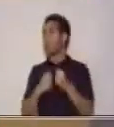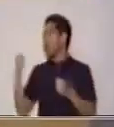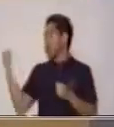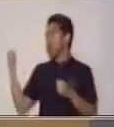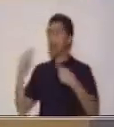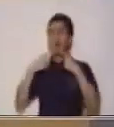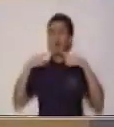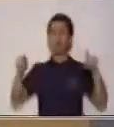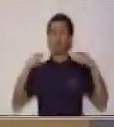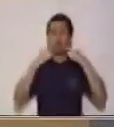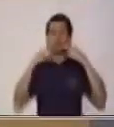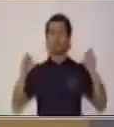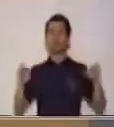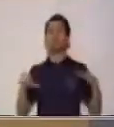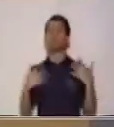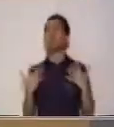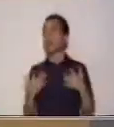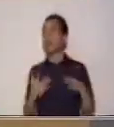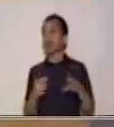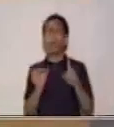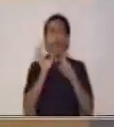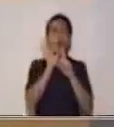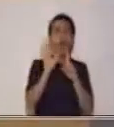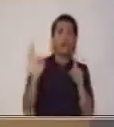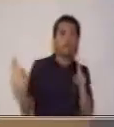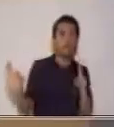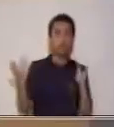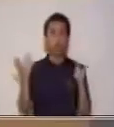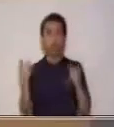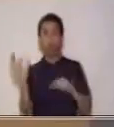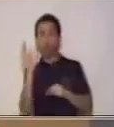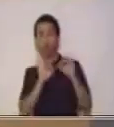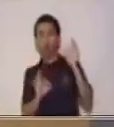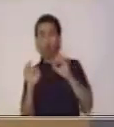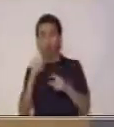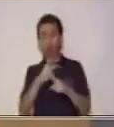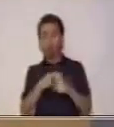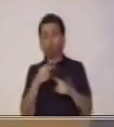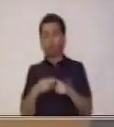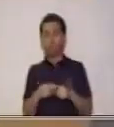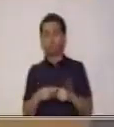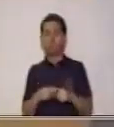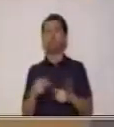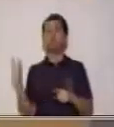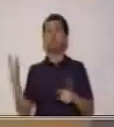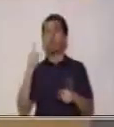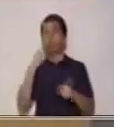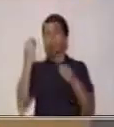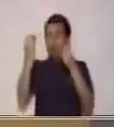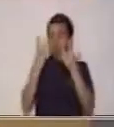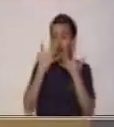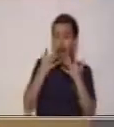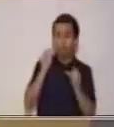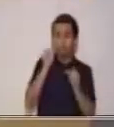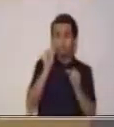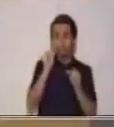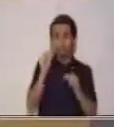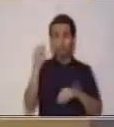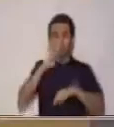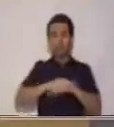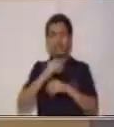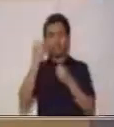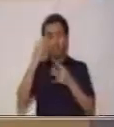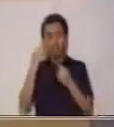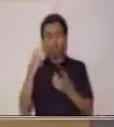apoyo es alguna oración o alguna parte del anuncio que nos dé a conocer más sobre el